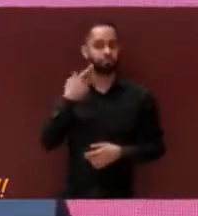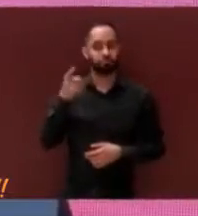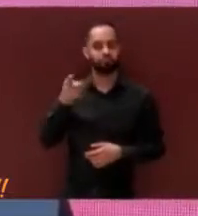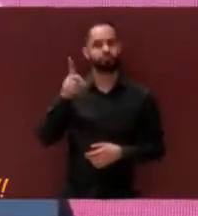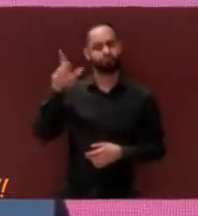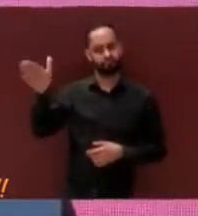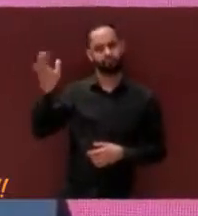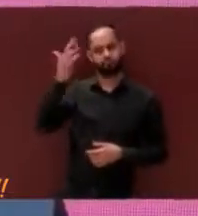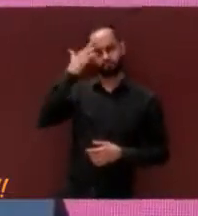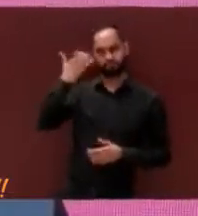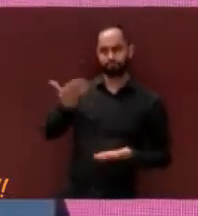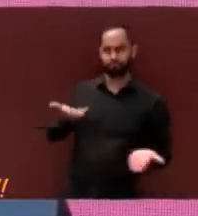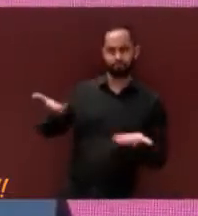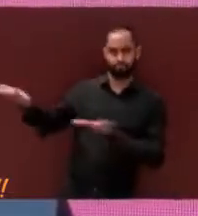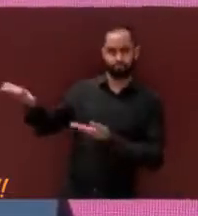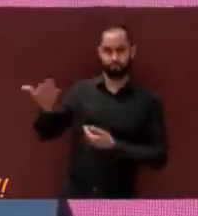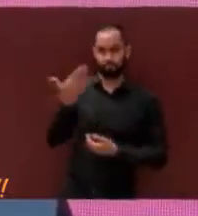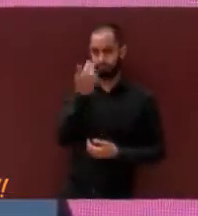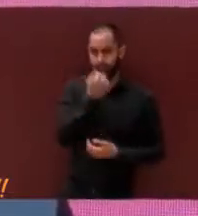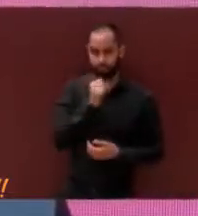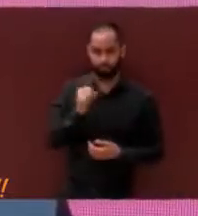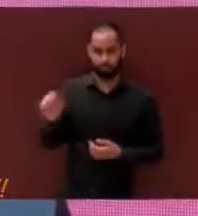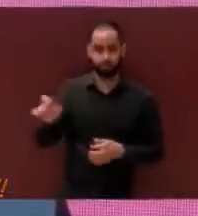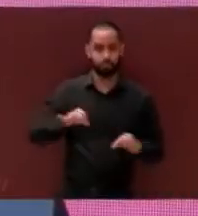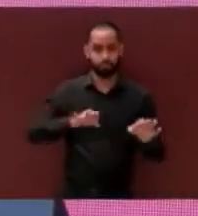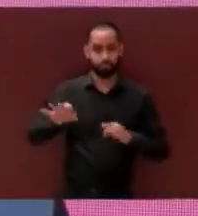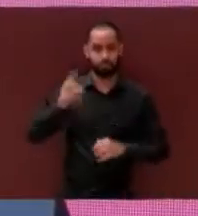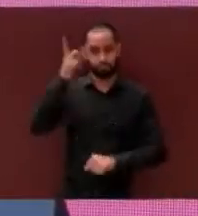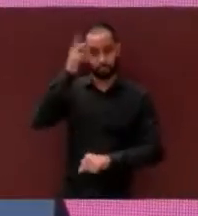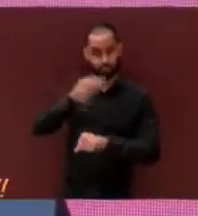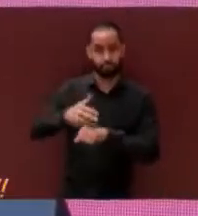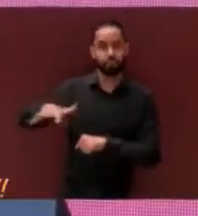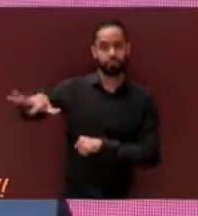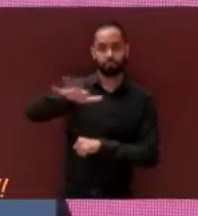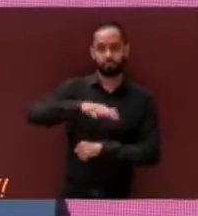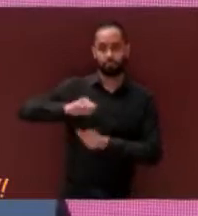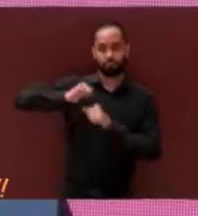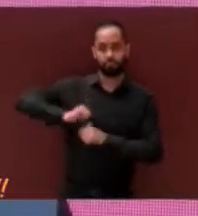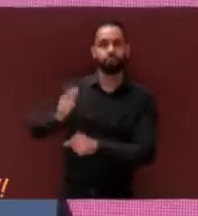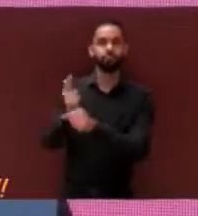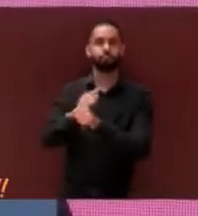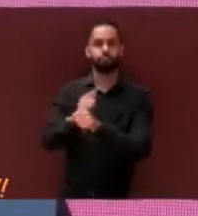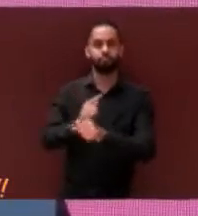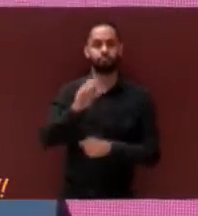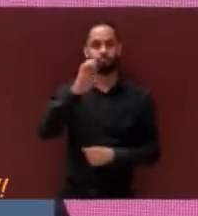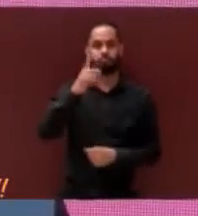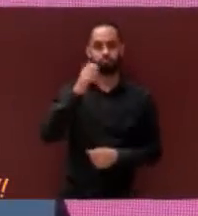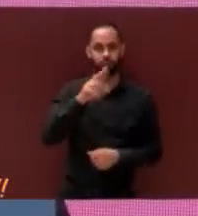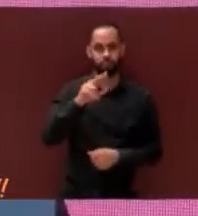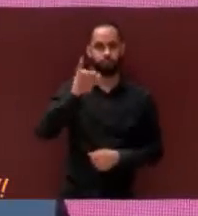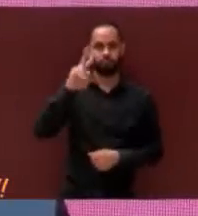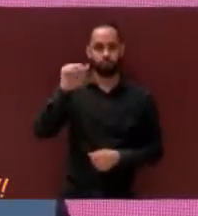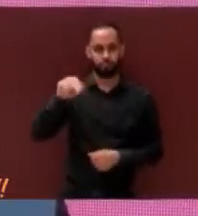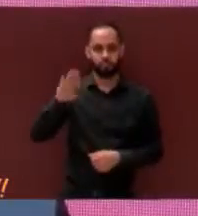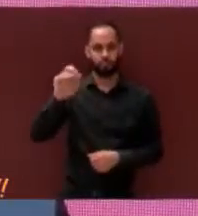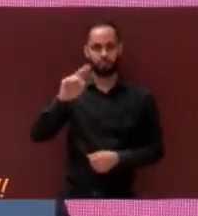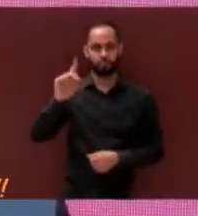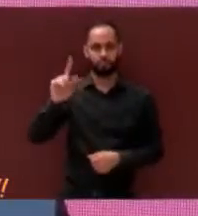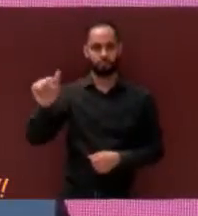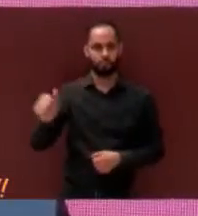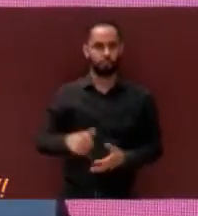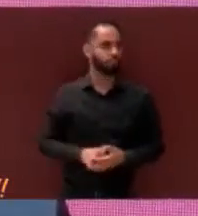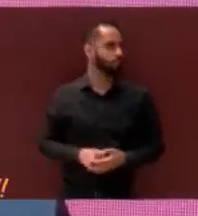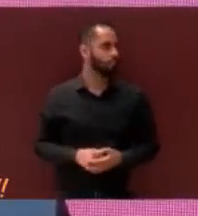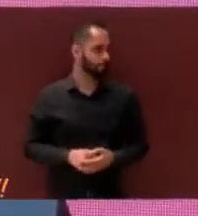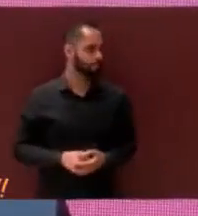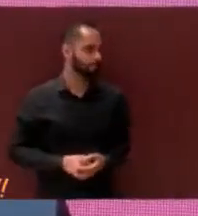reconocer el pulco trabajo de esta dirección a cargo del licenciado Edgar Iván Barraza Untiveros.